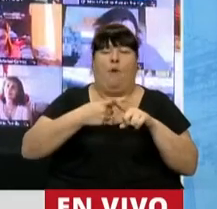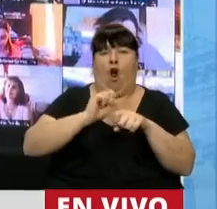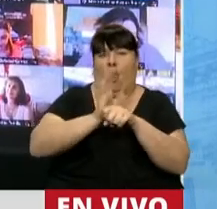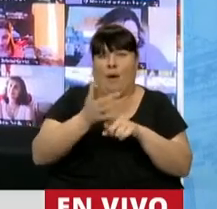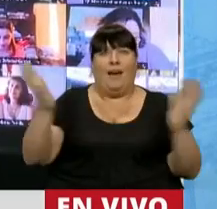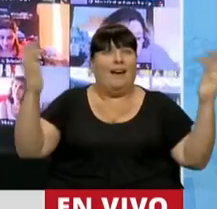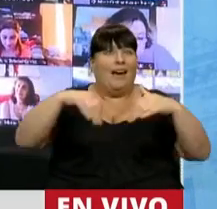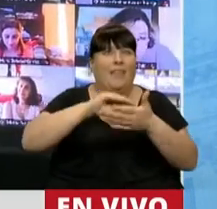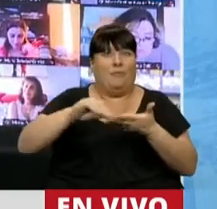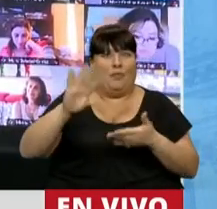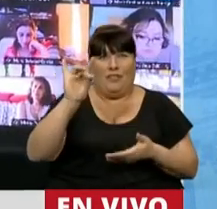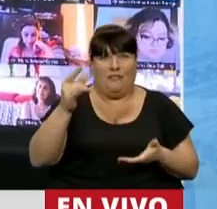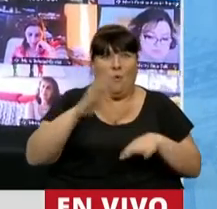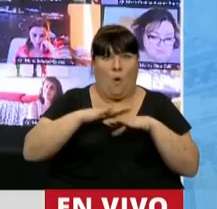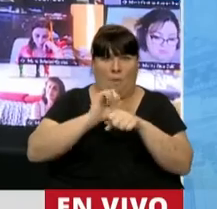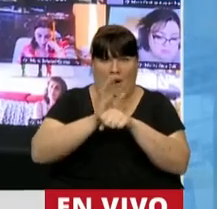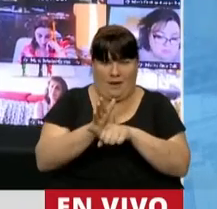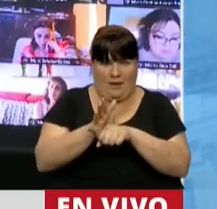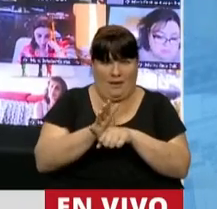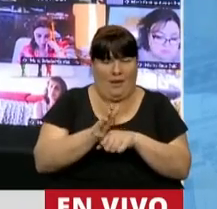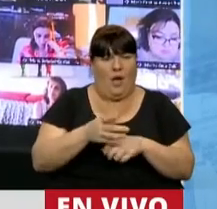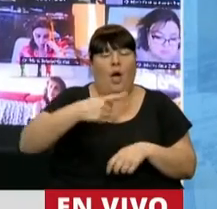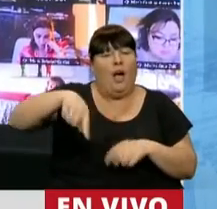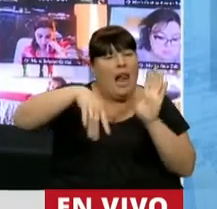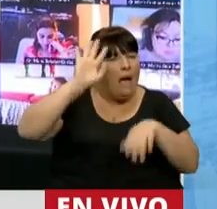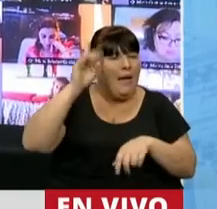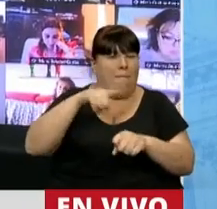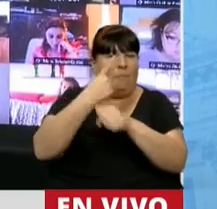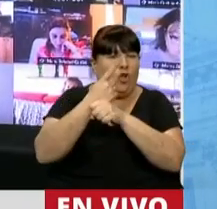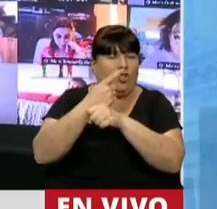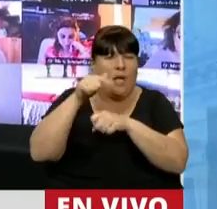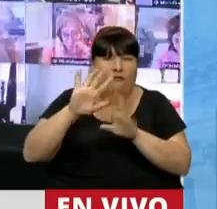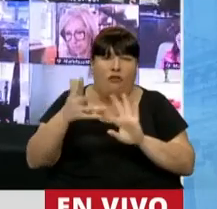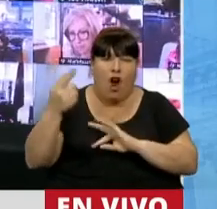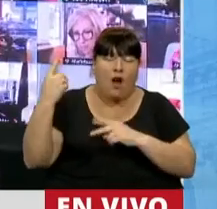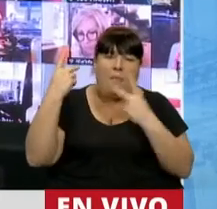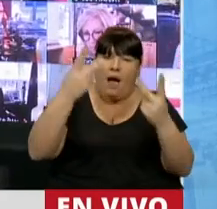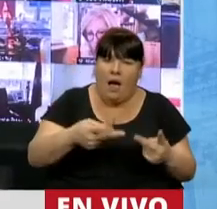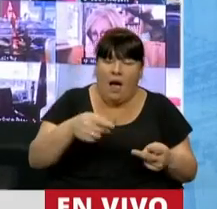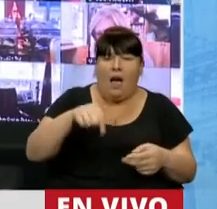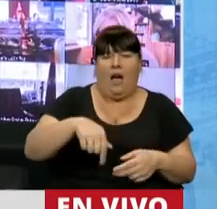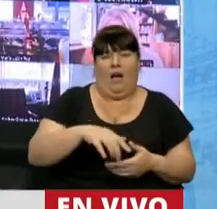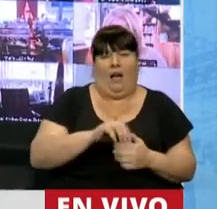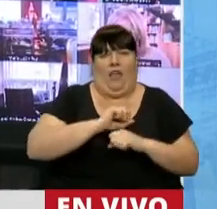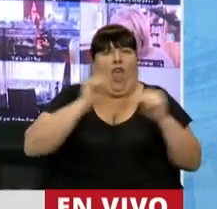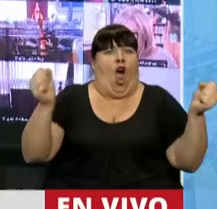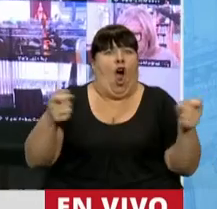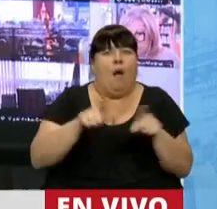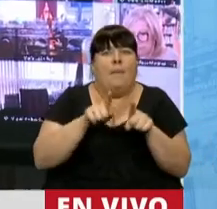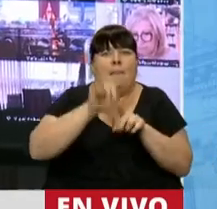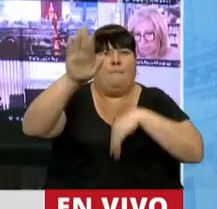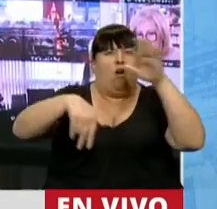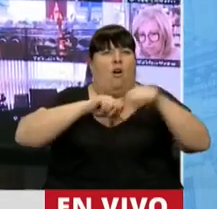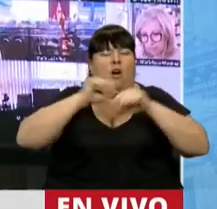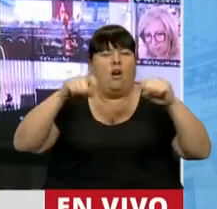participación de los diputados. Muchísimos de ellos impedidos en estas condiciones imprevistas como esta